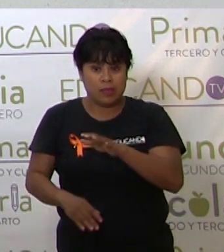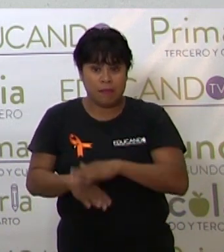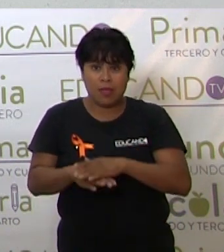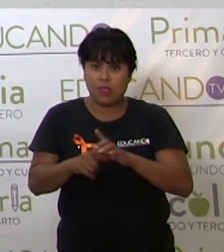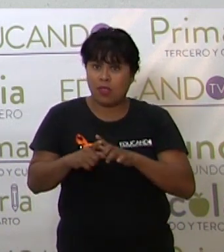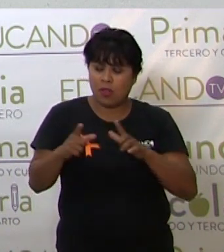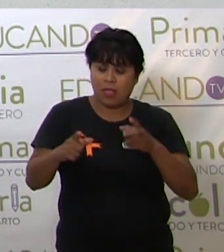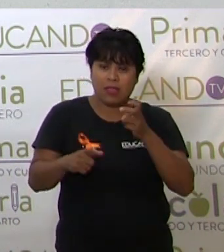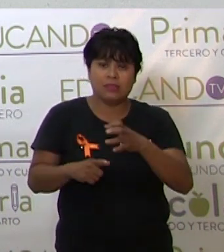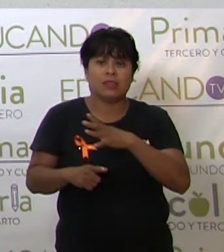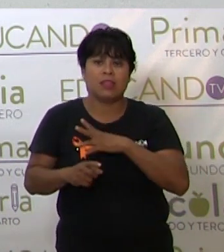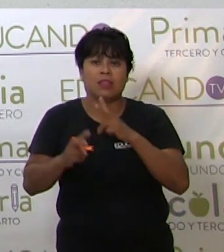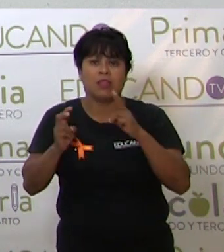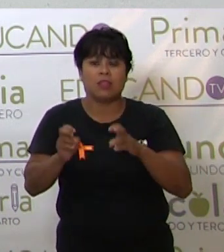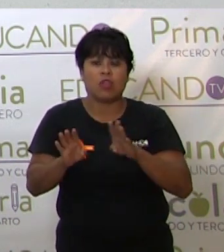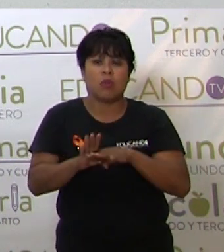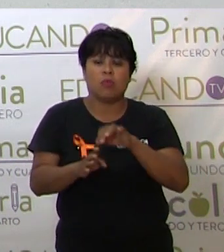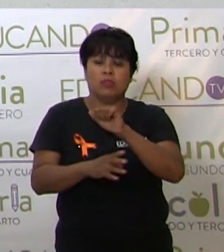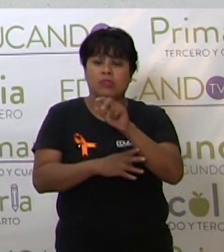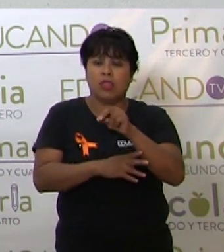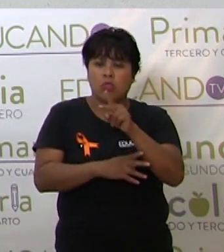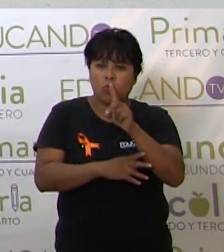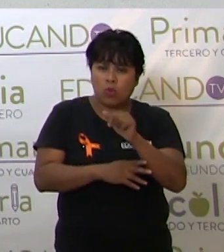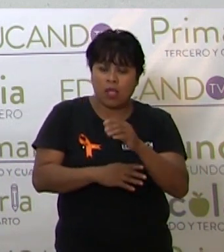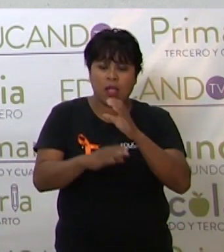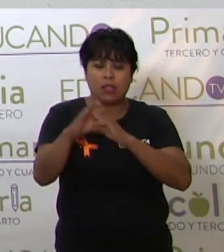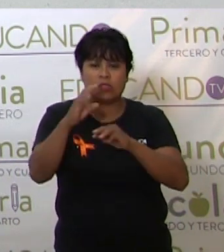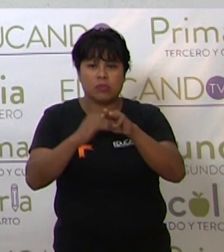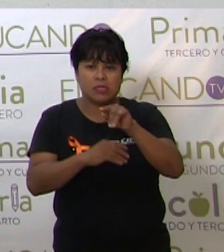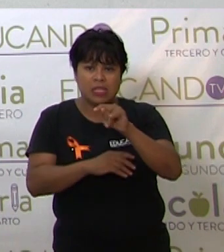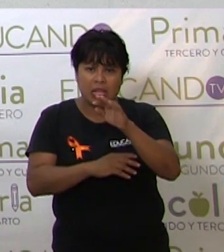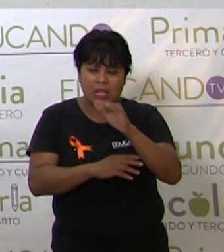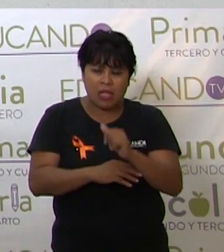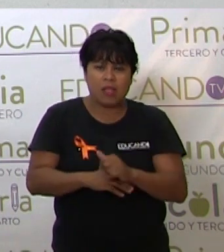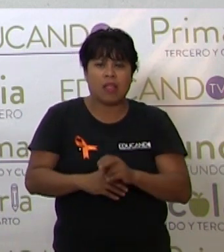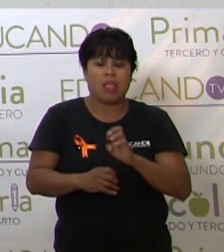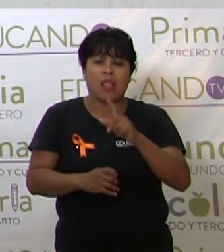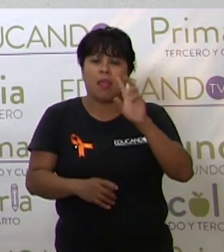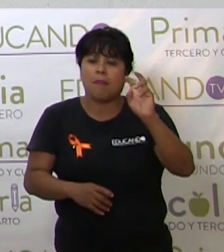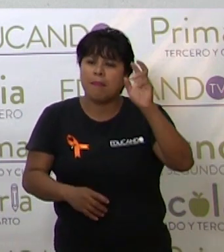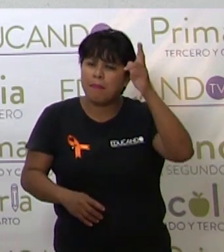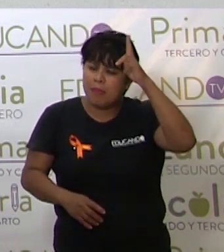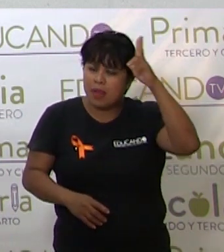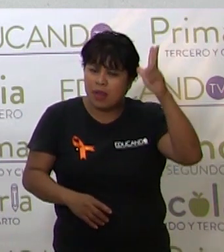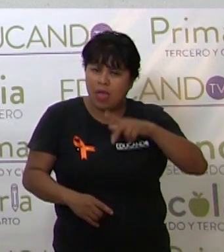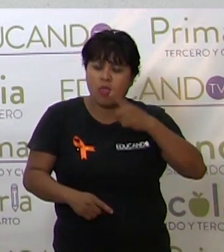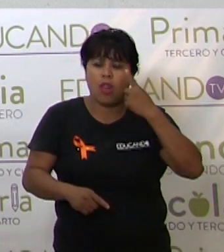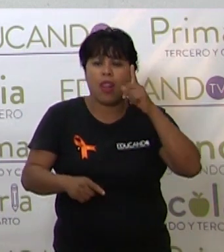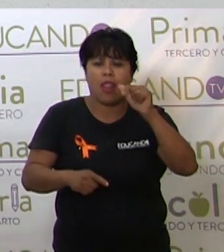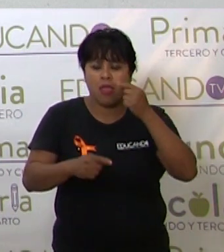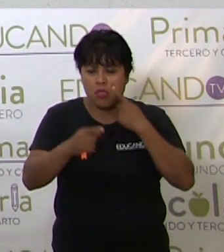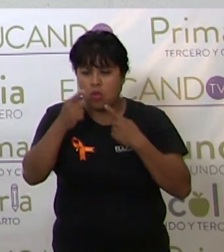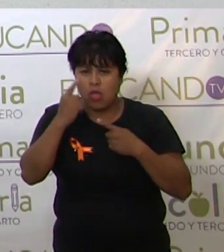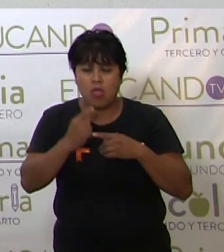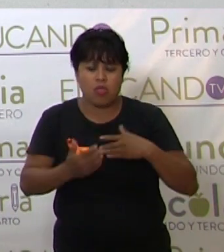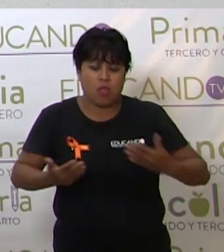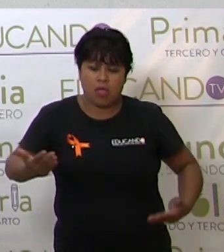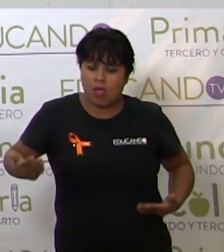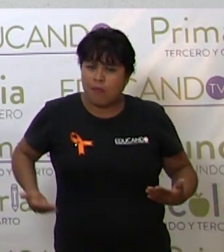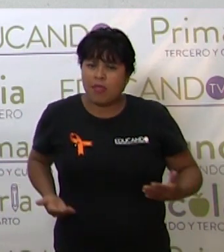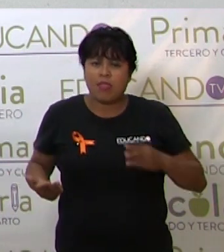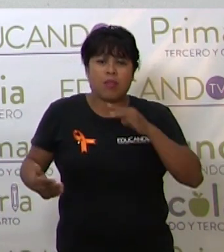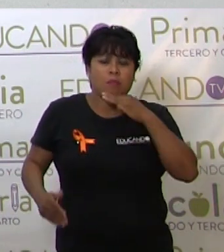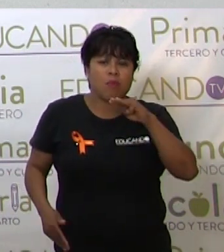éxitos destacan temas como La Zandunga, Canción Mixteca, El Venadito, La Llorona, La Cumbia del Mole,